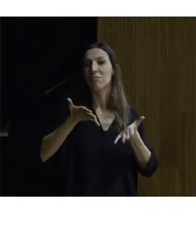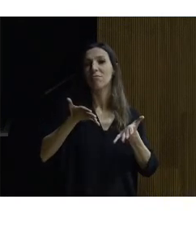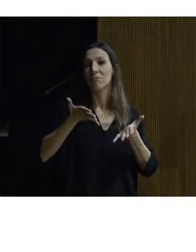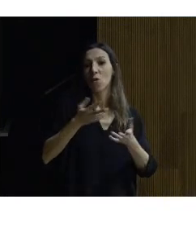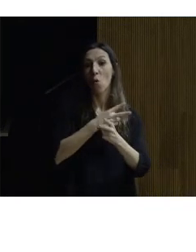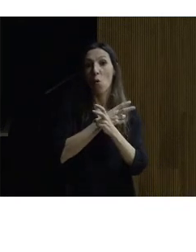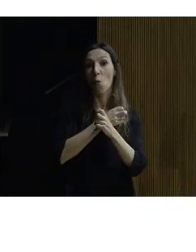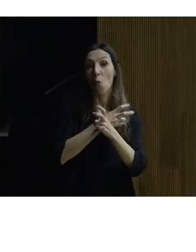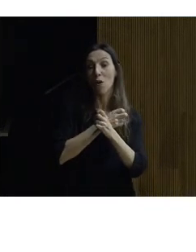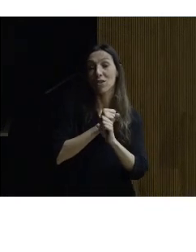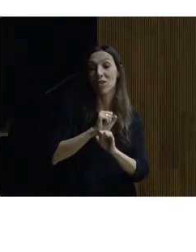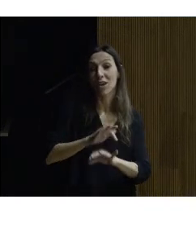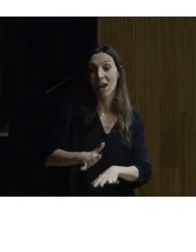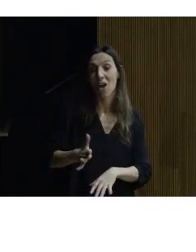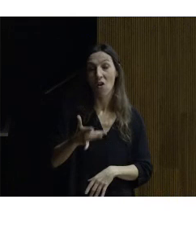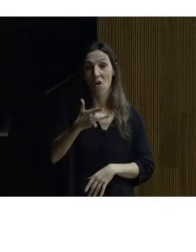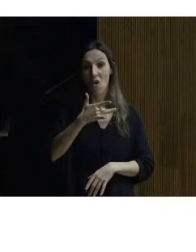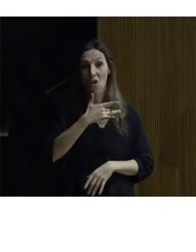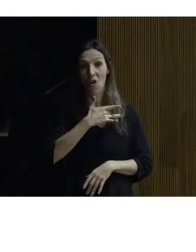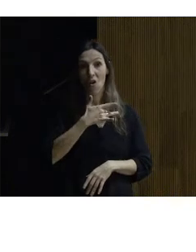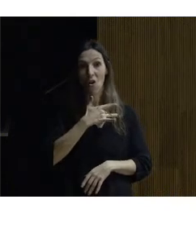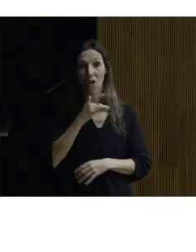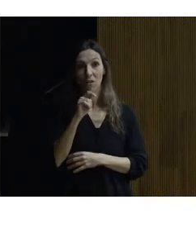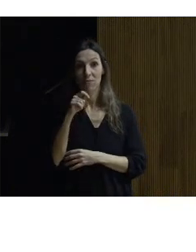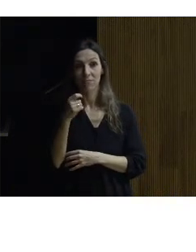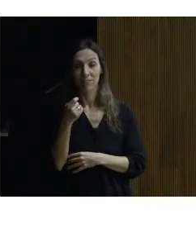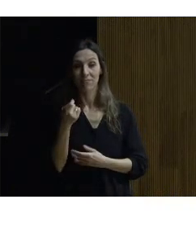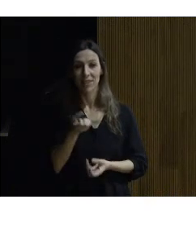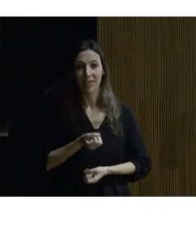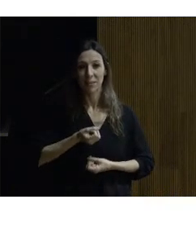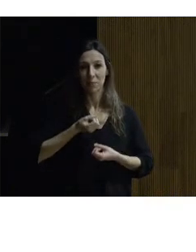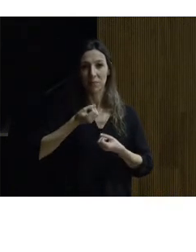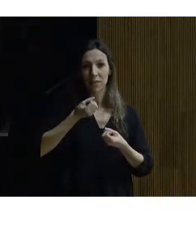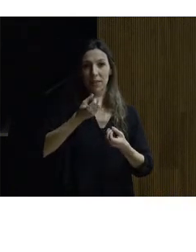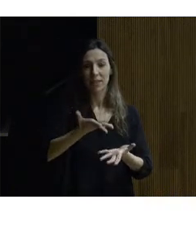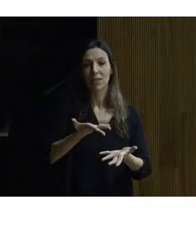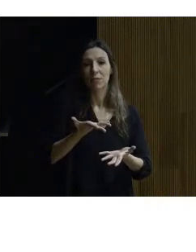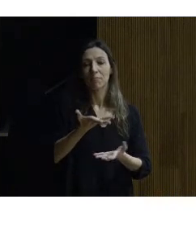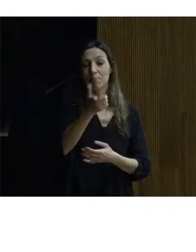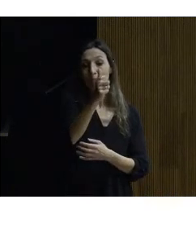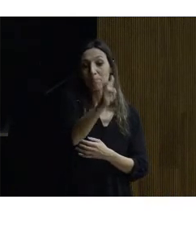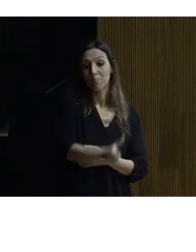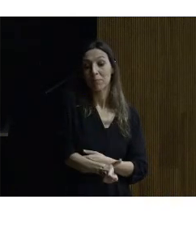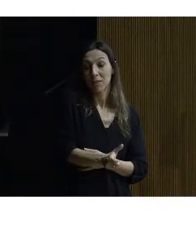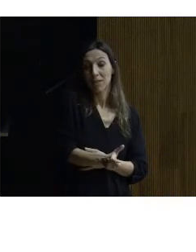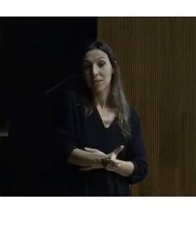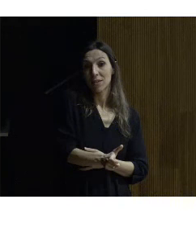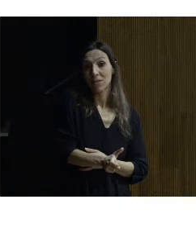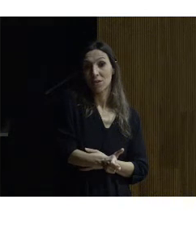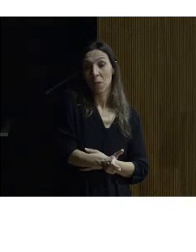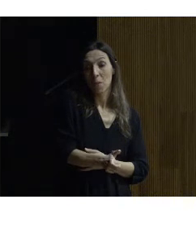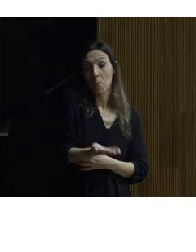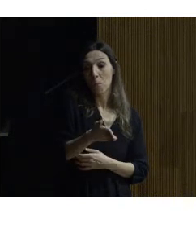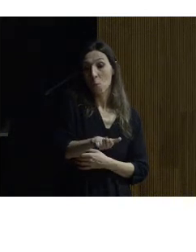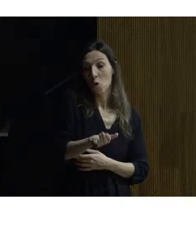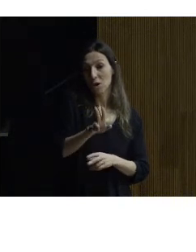de hielo su corazón es la expresión que designa a un inmortal y que el último gran maestro